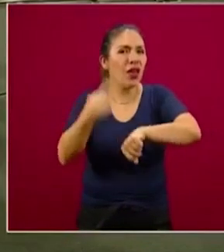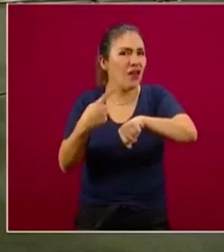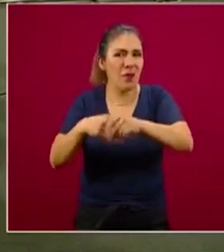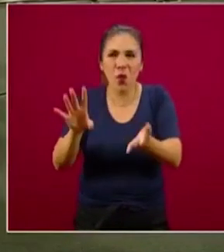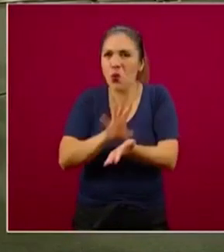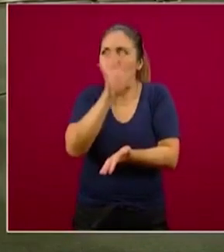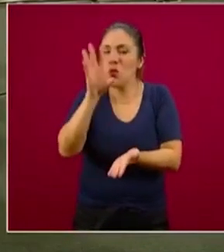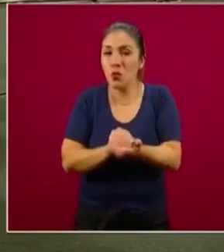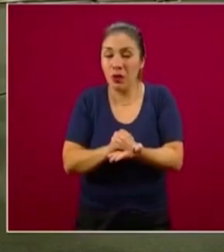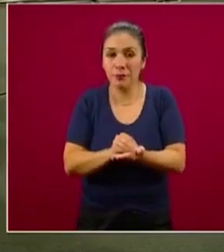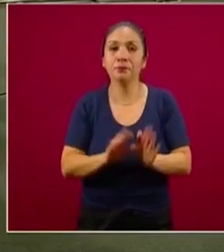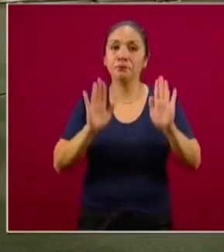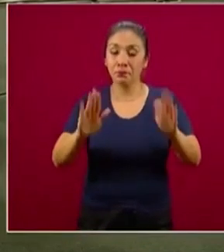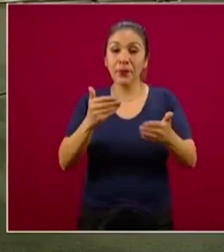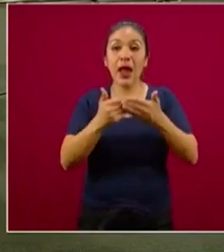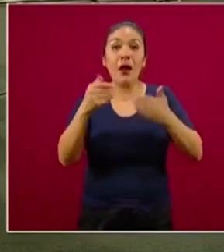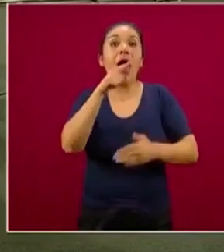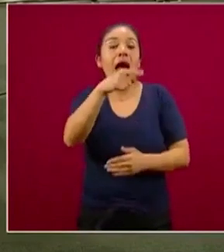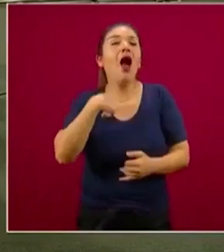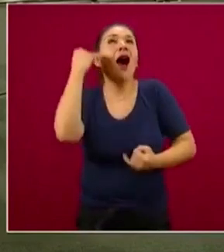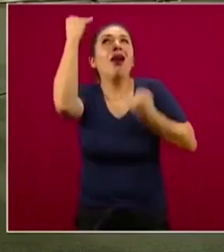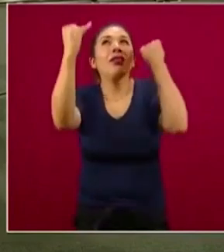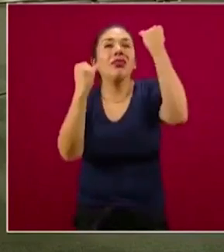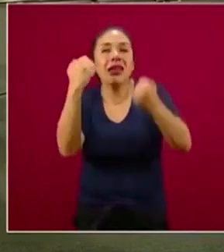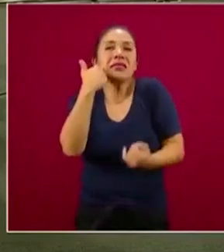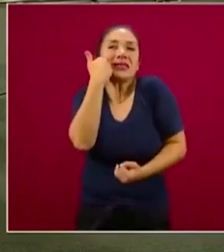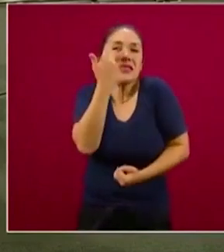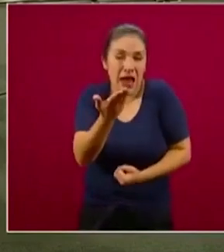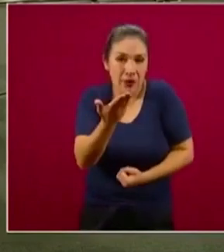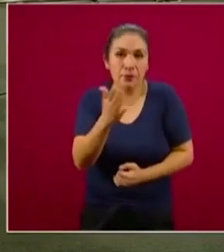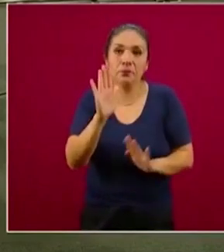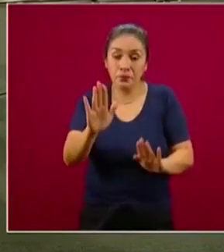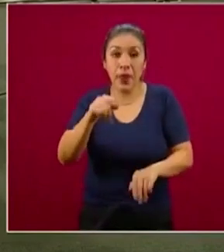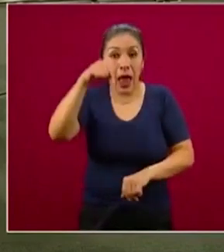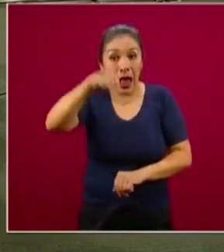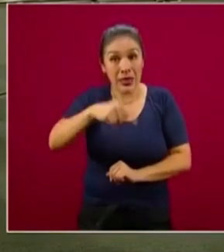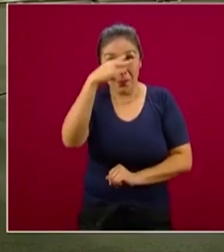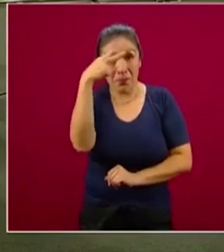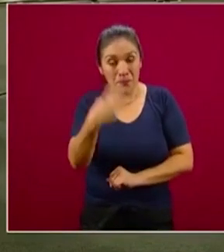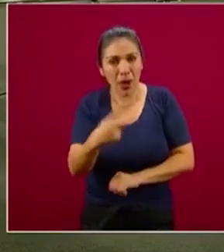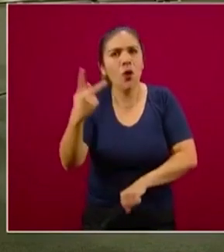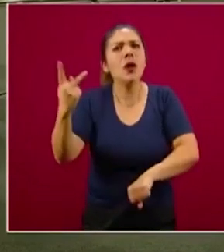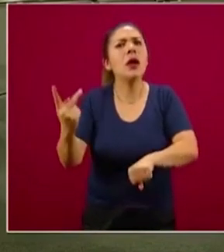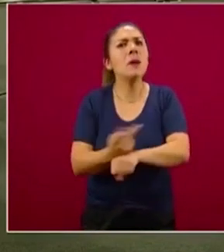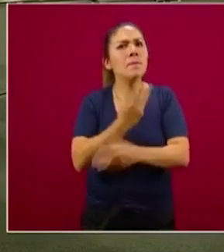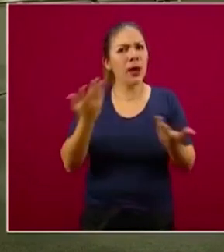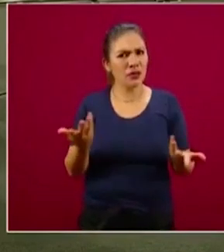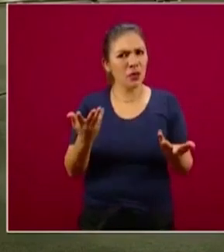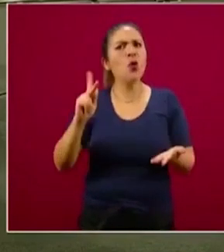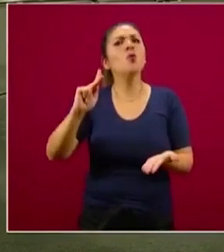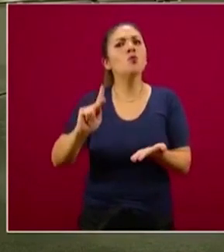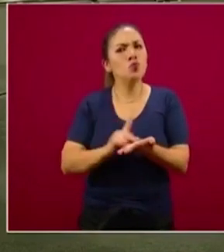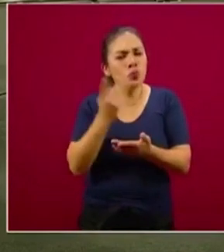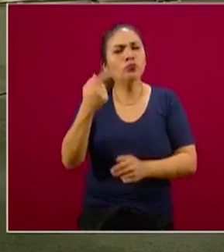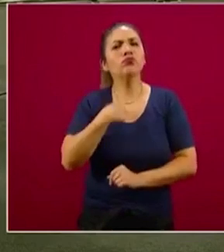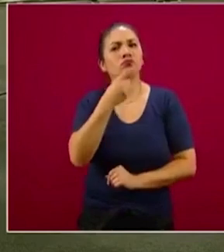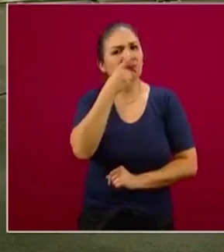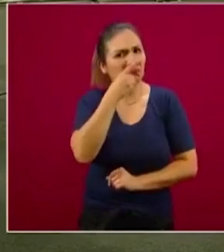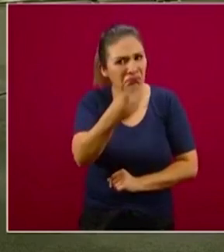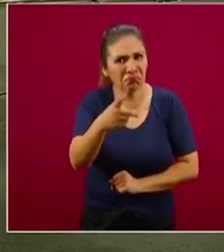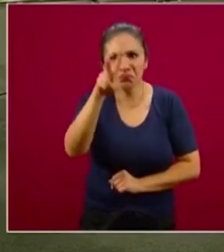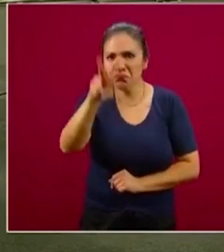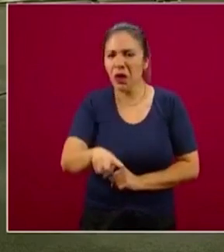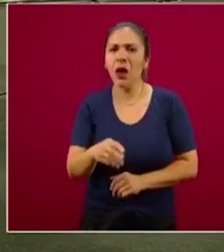Veamos ahora la realidad, esto es la teoría. Veamos lo que ocurrió en México y el por qué hemos dicho con toda convicción